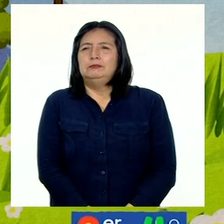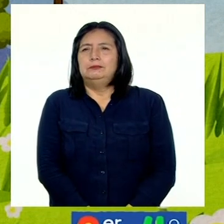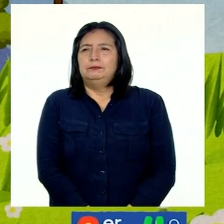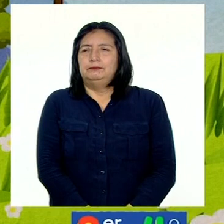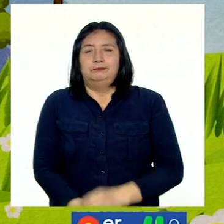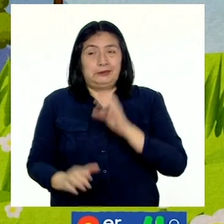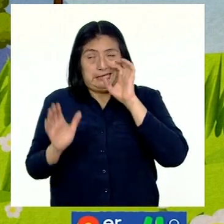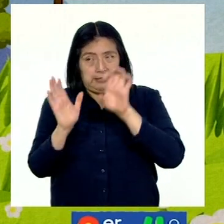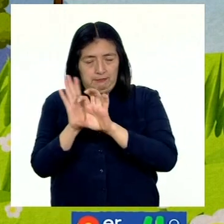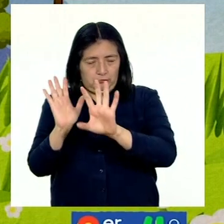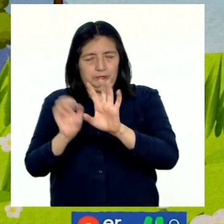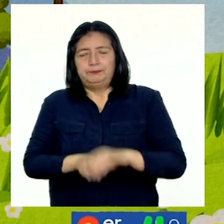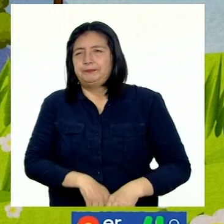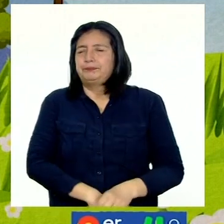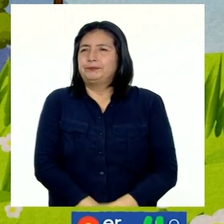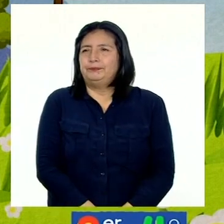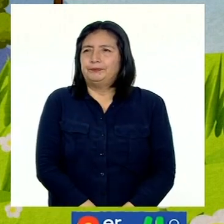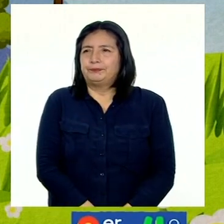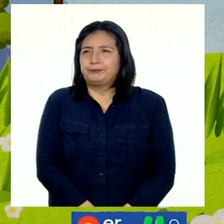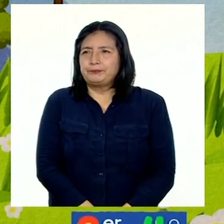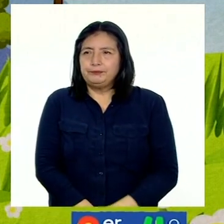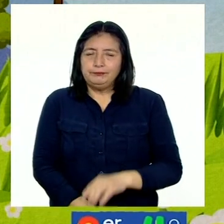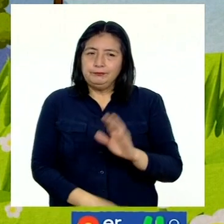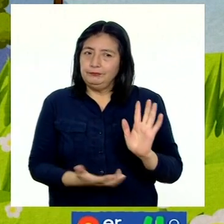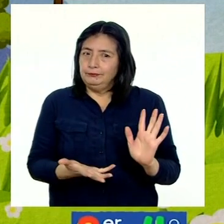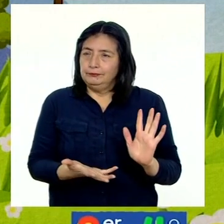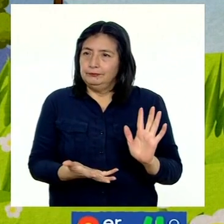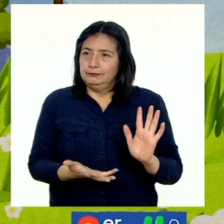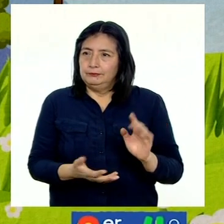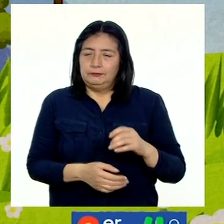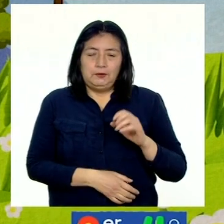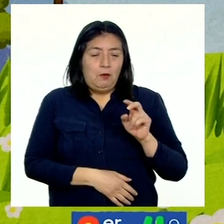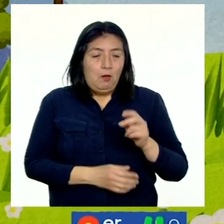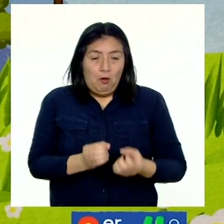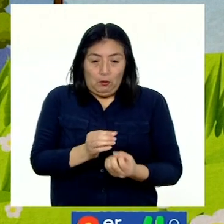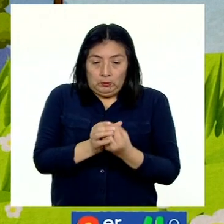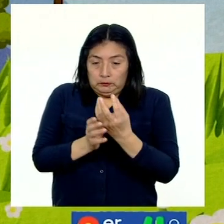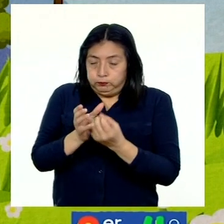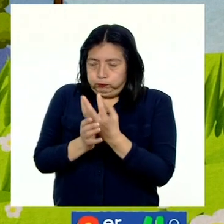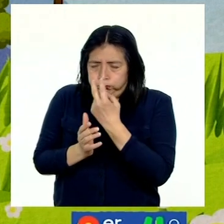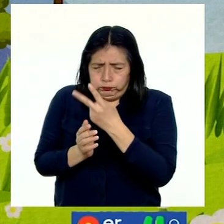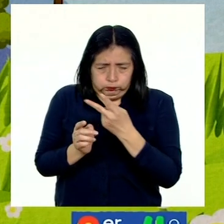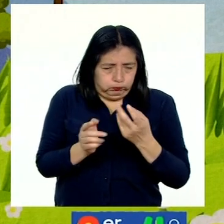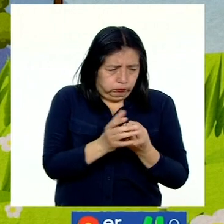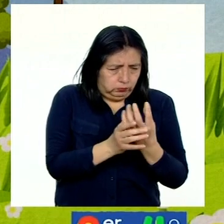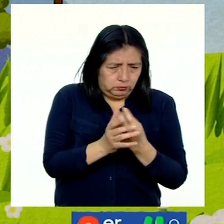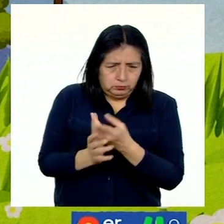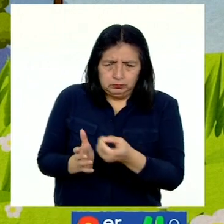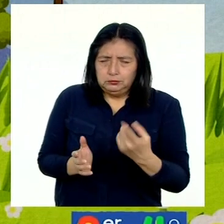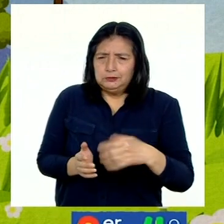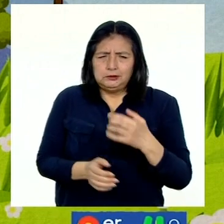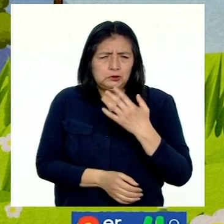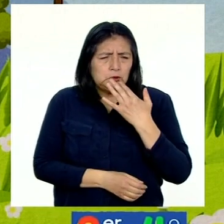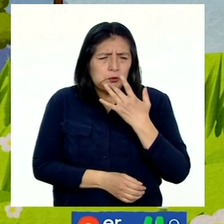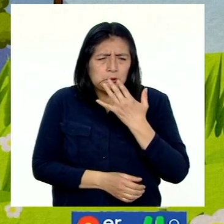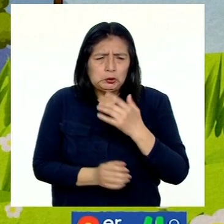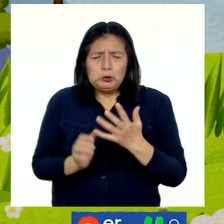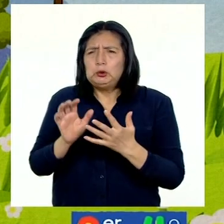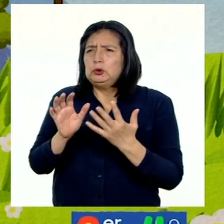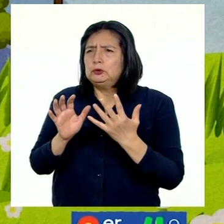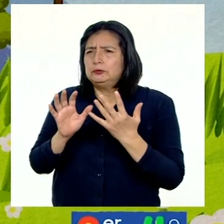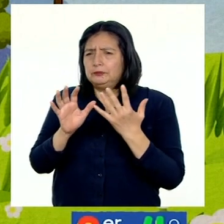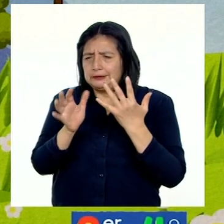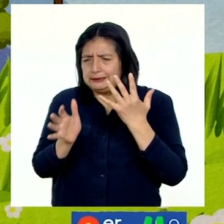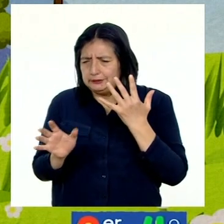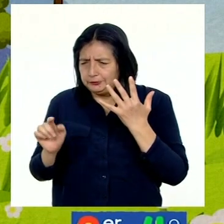Por ejemplo, a través de la presencia de flores, el color de las hojas